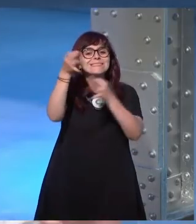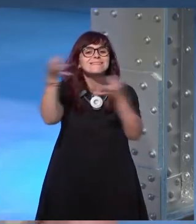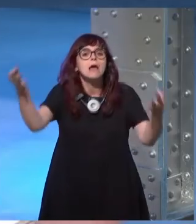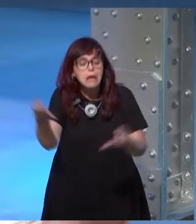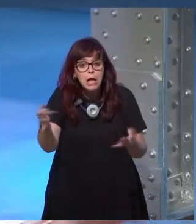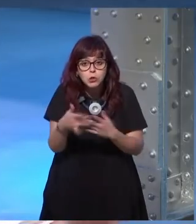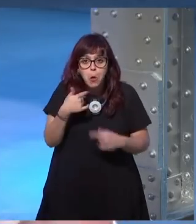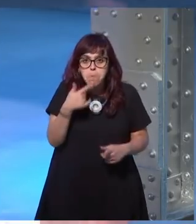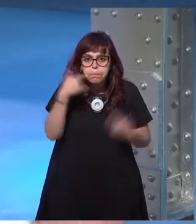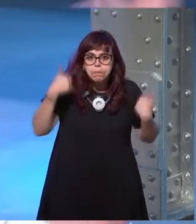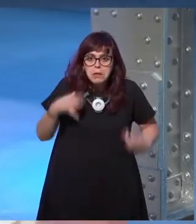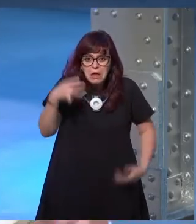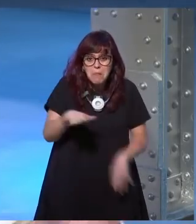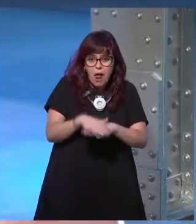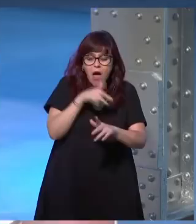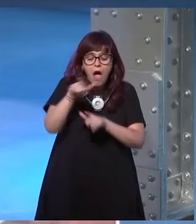soy nadie para hablar de ella